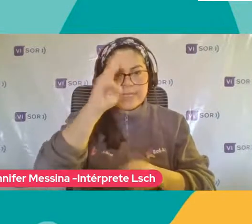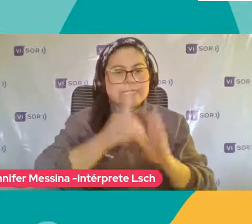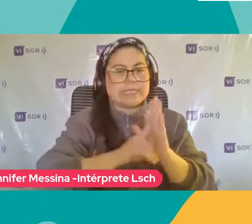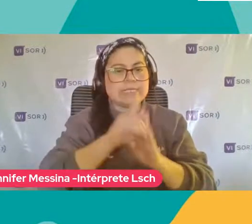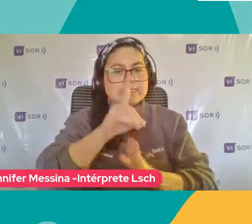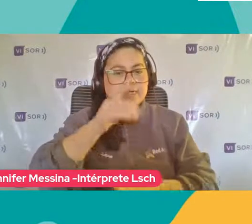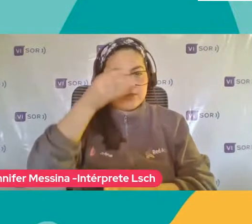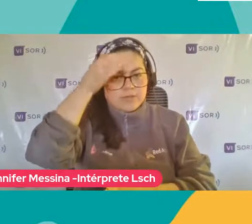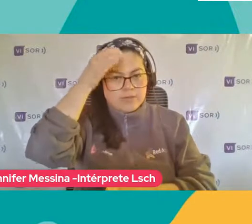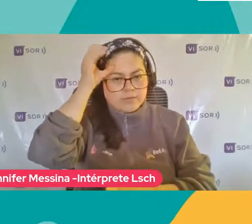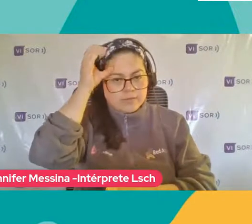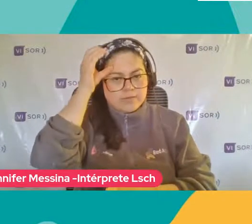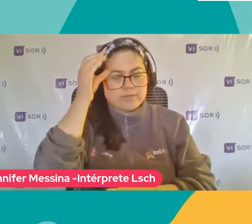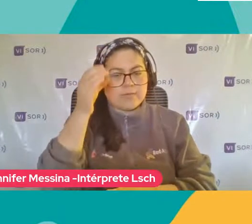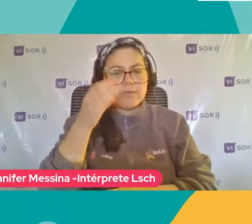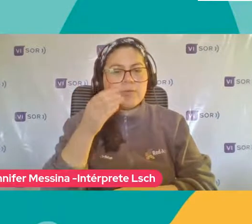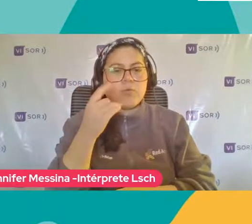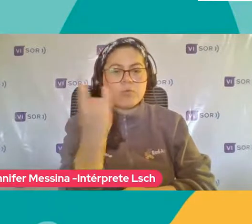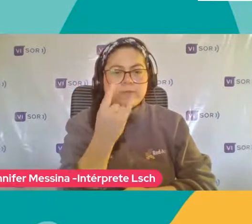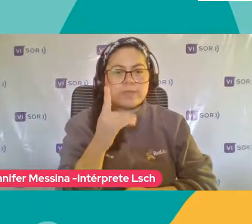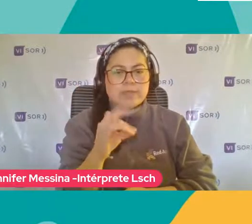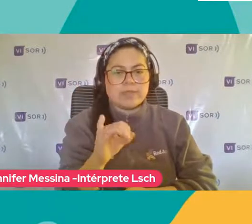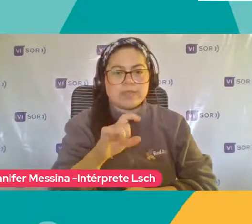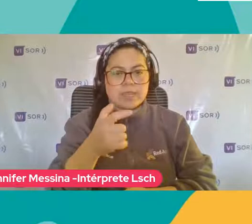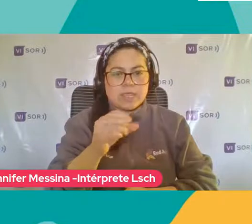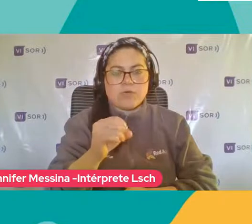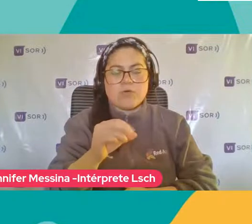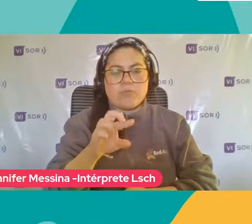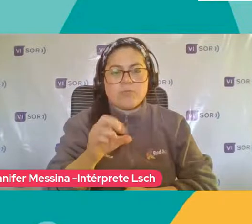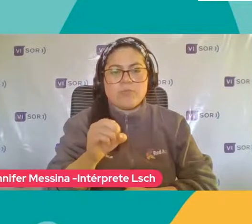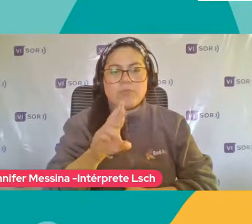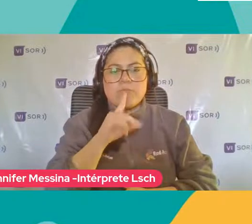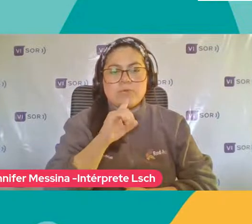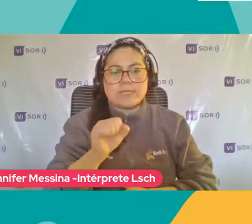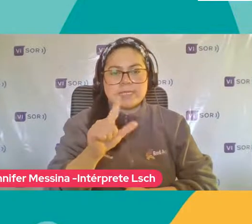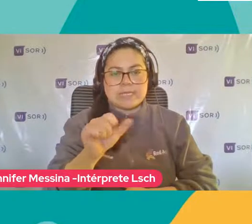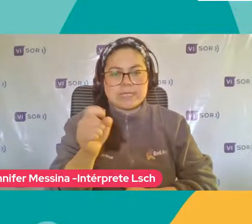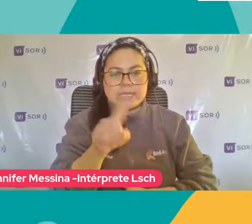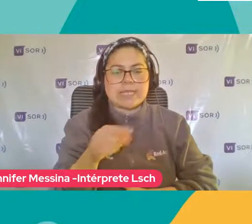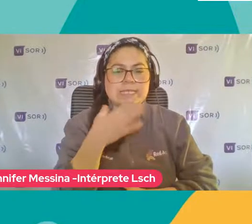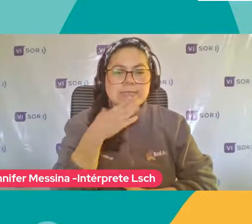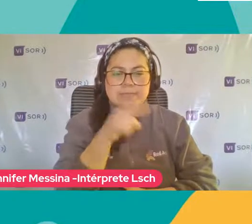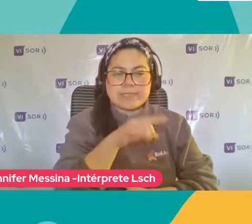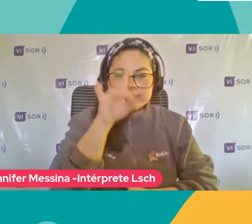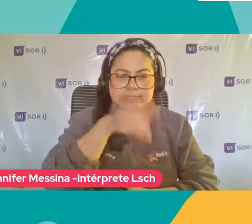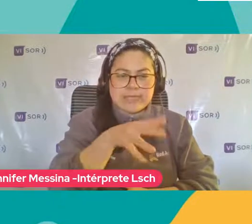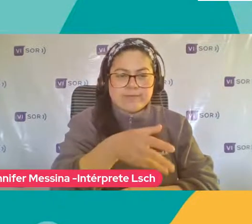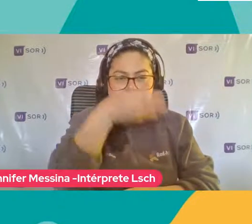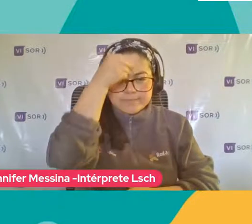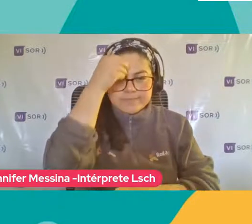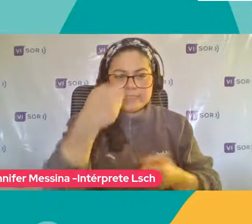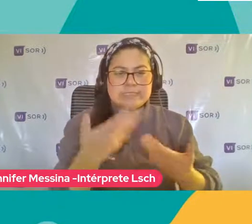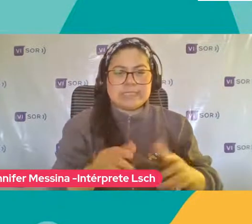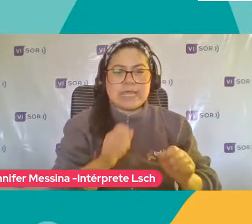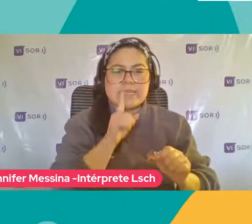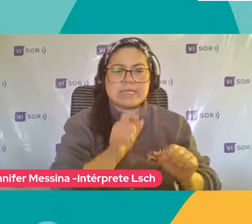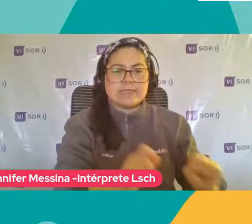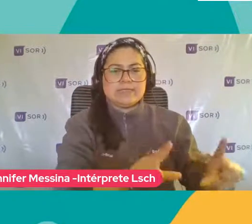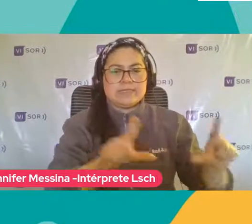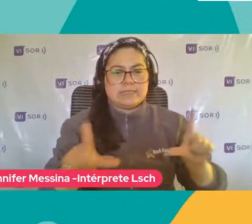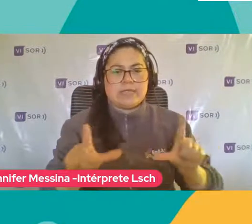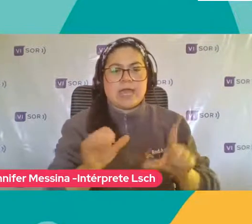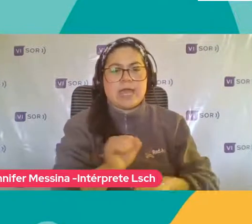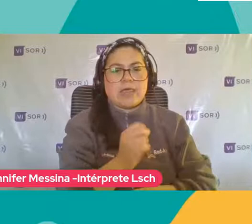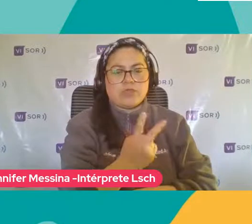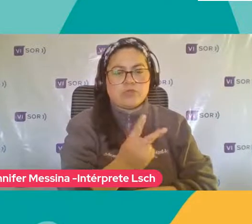la Universidad Diego Portales Tiene formación E intervención Temprana De espectro Actuista Con certificación En evaluación A2-2